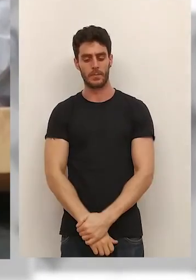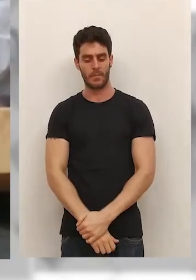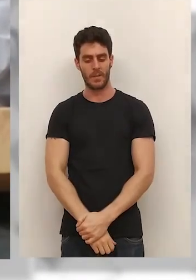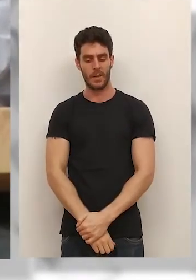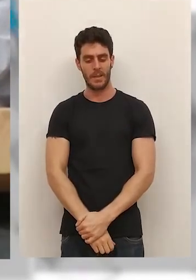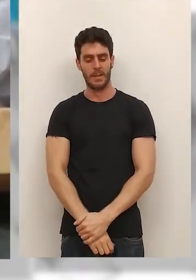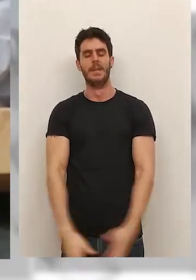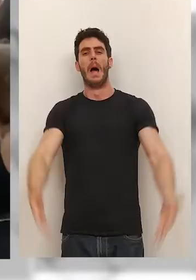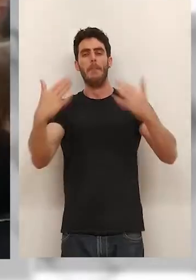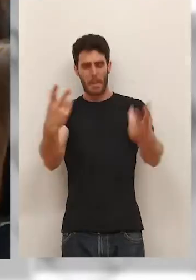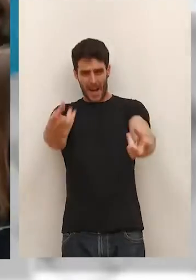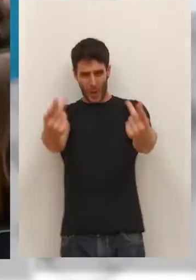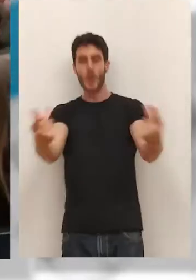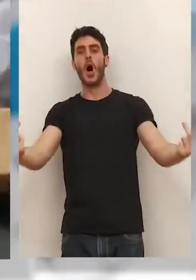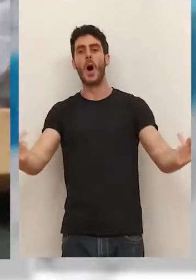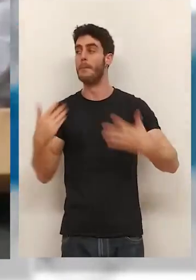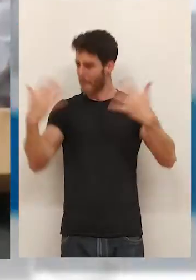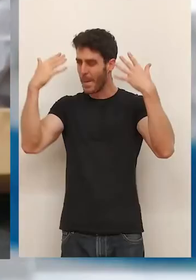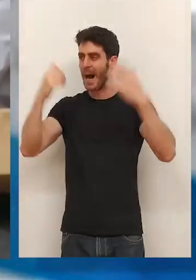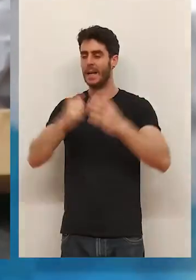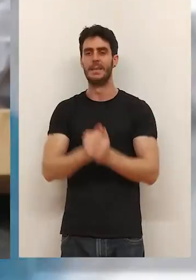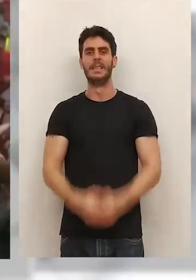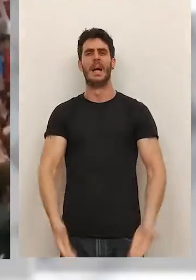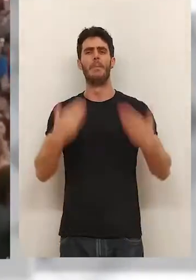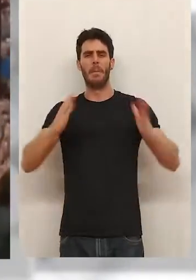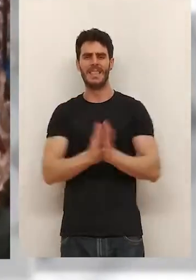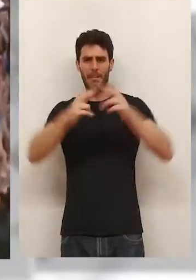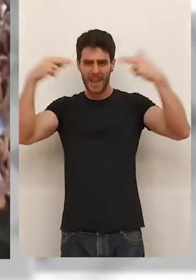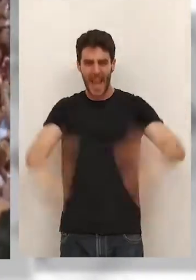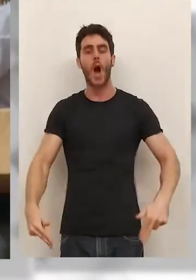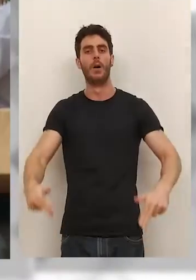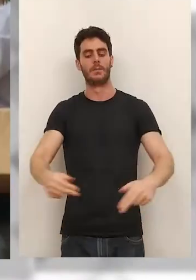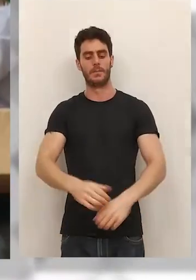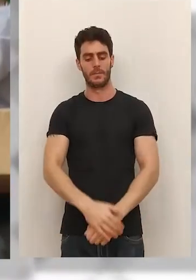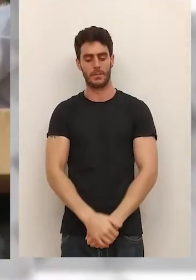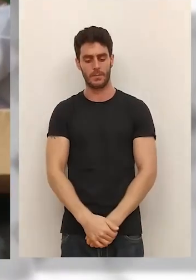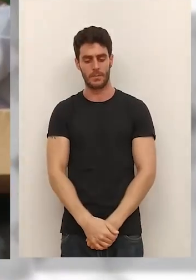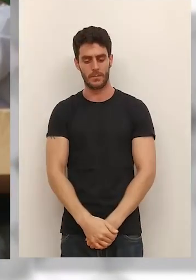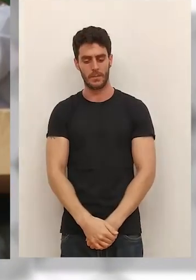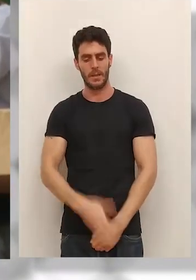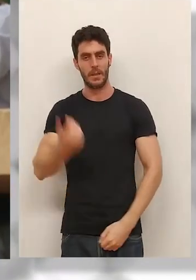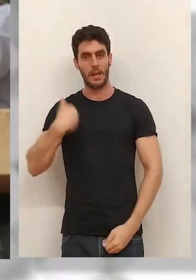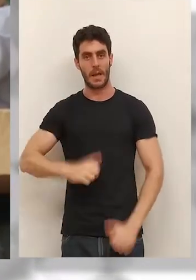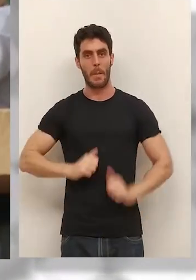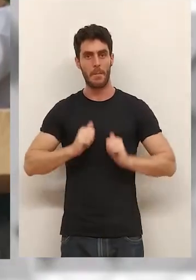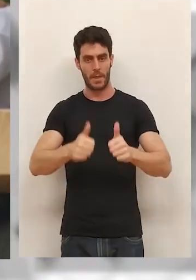¡Viva Logroño! ¡Viva! ¡Viva San Mateo! Cuenta atrás para este momento.